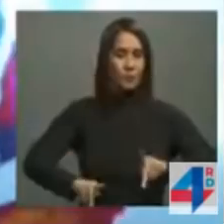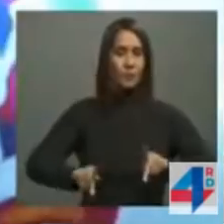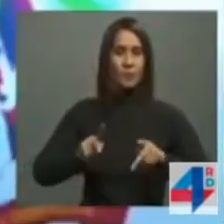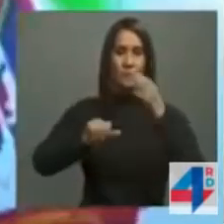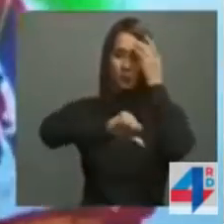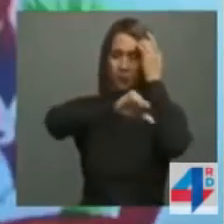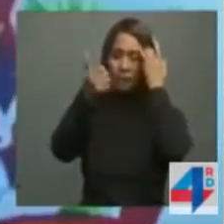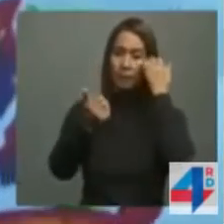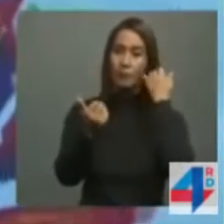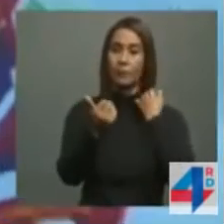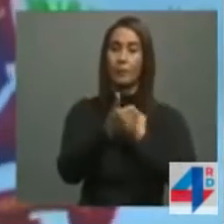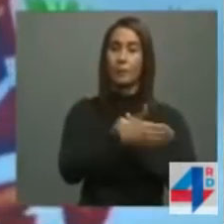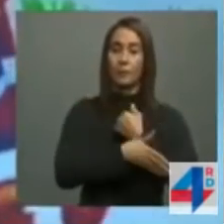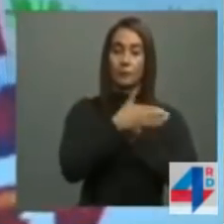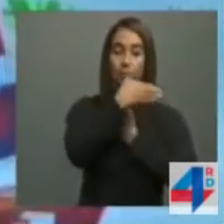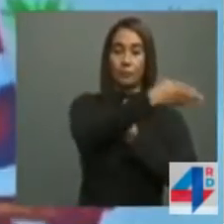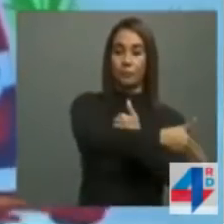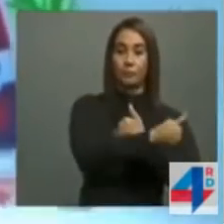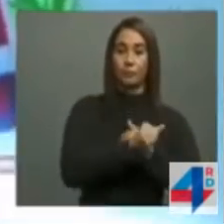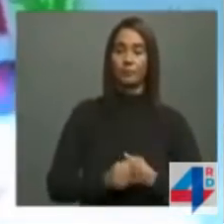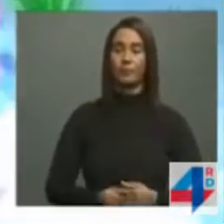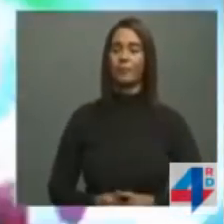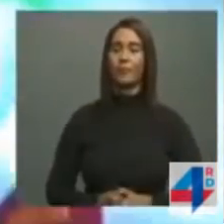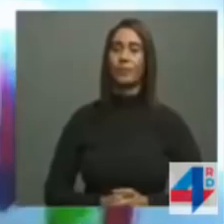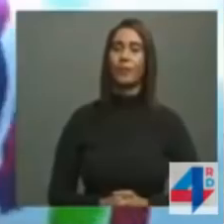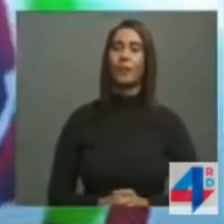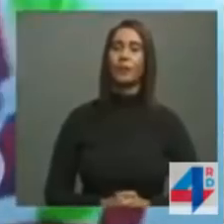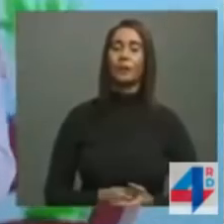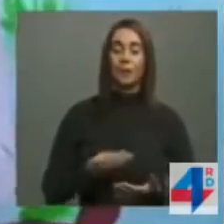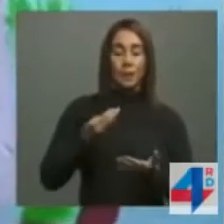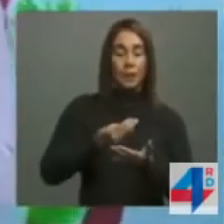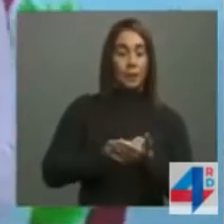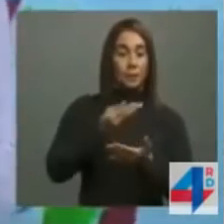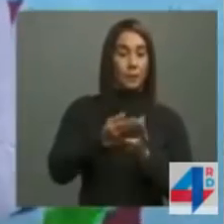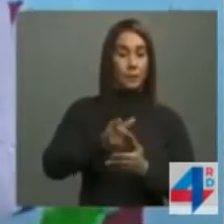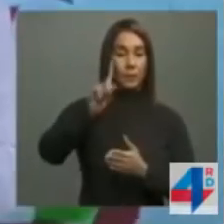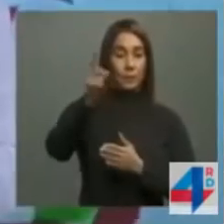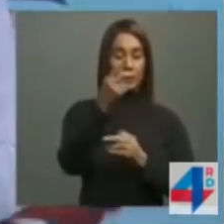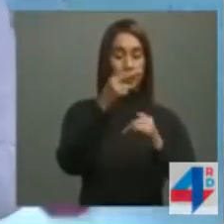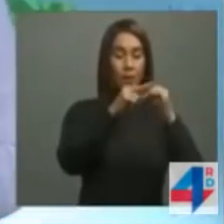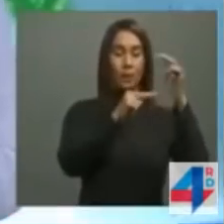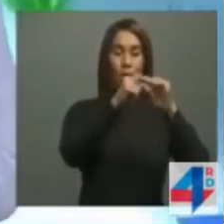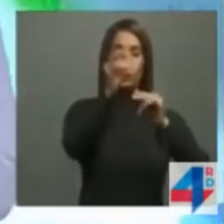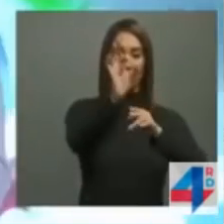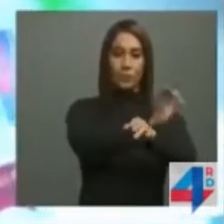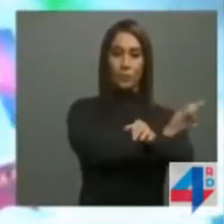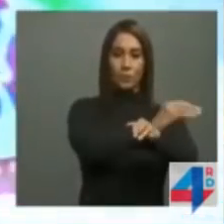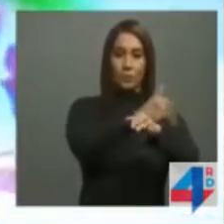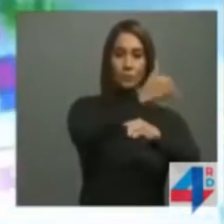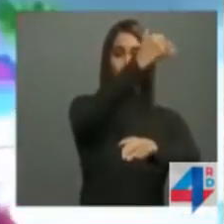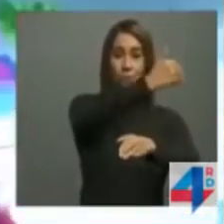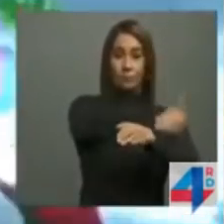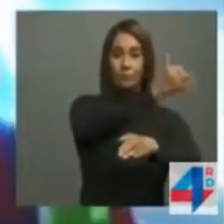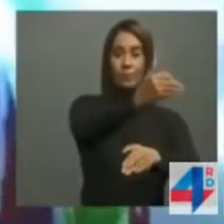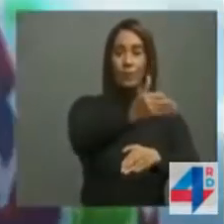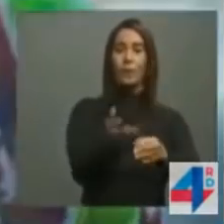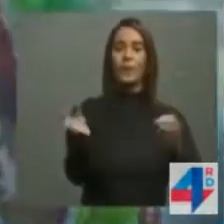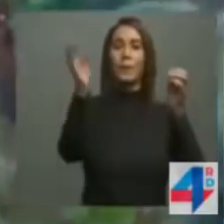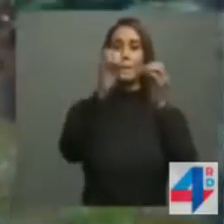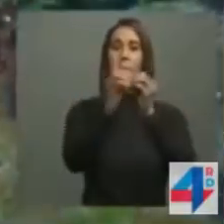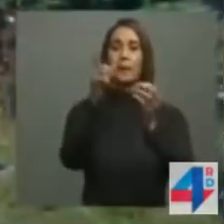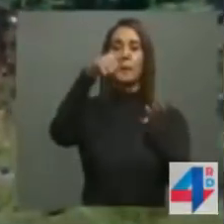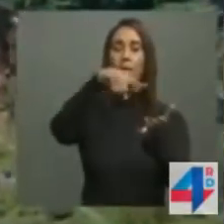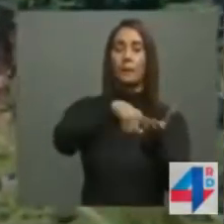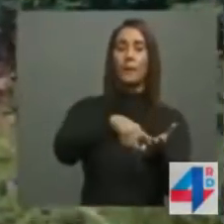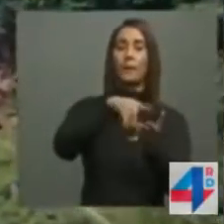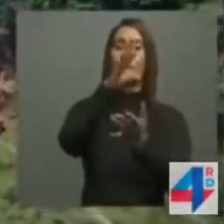extranjero. La inversión de esta primera etapa de la obra de construcción de la verja fronteriza es de más de